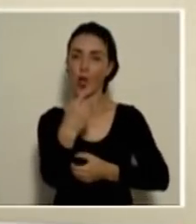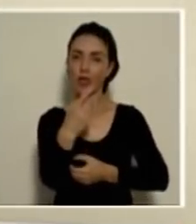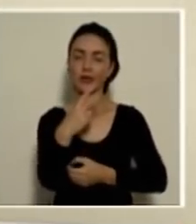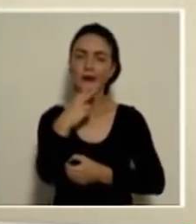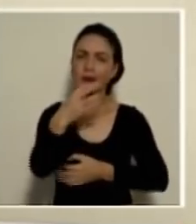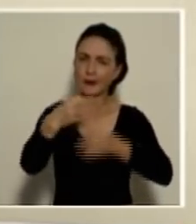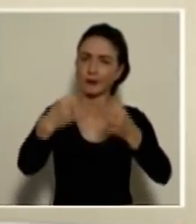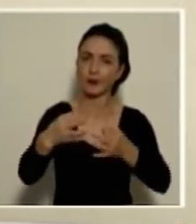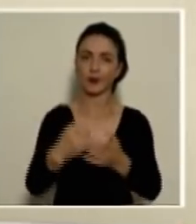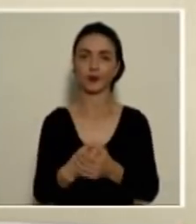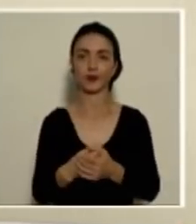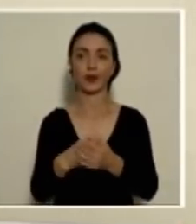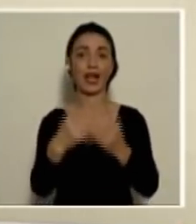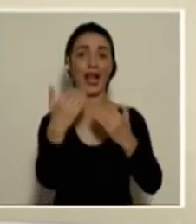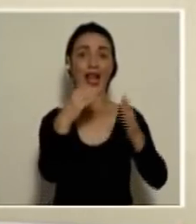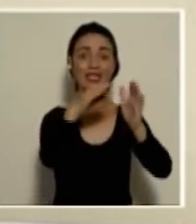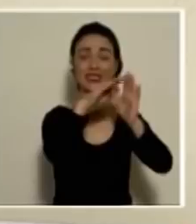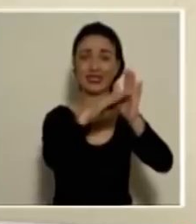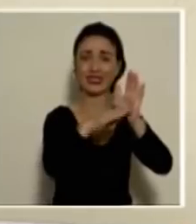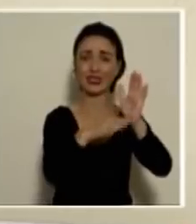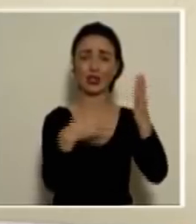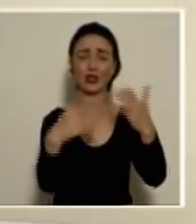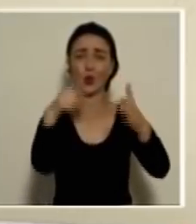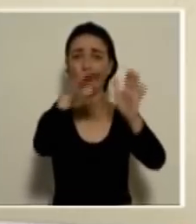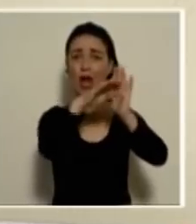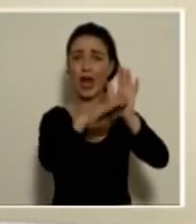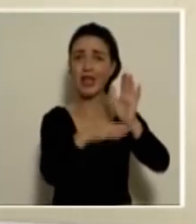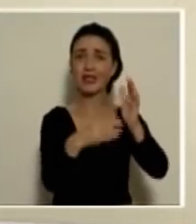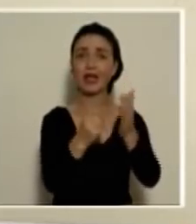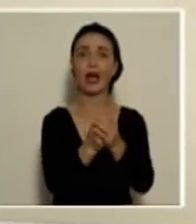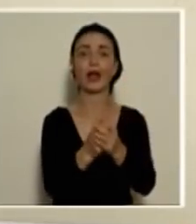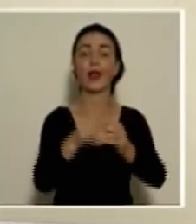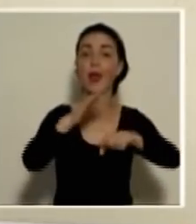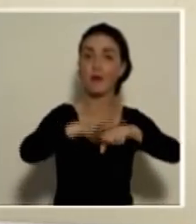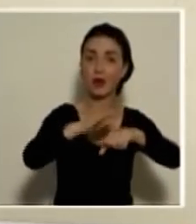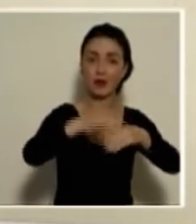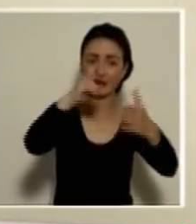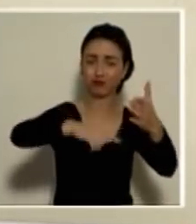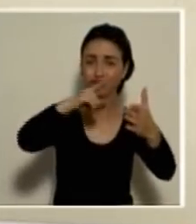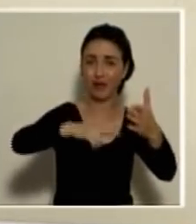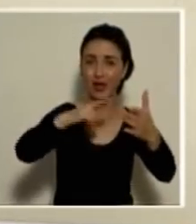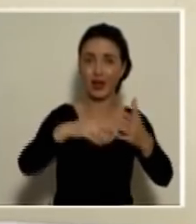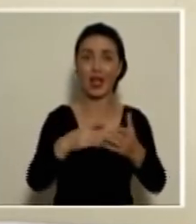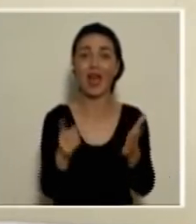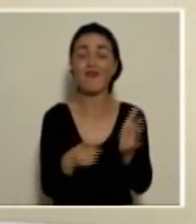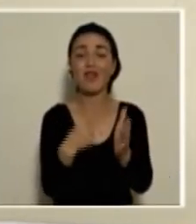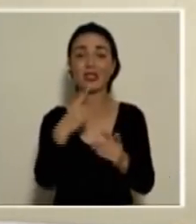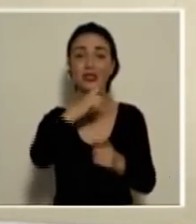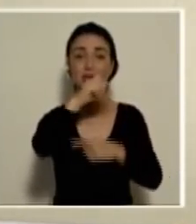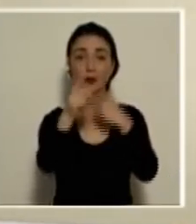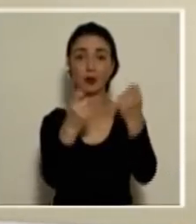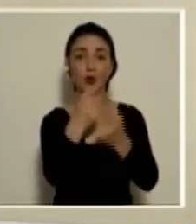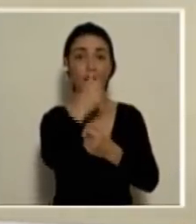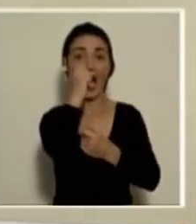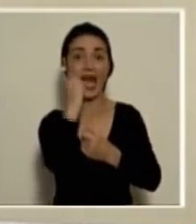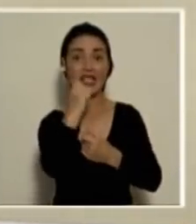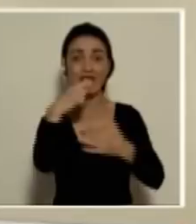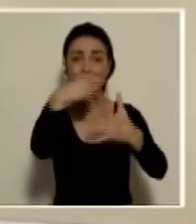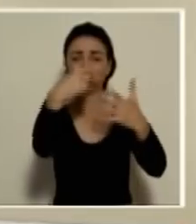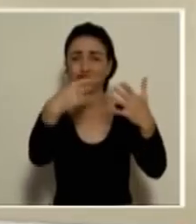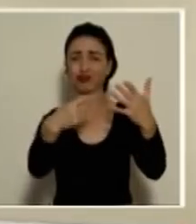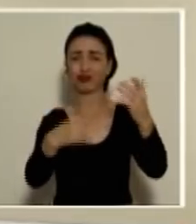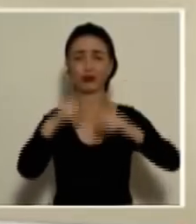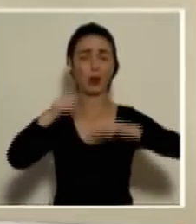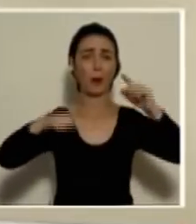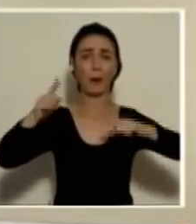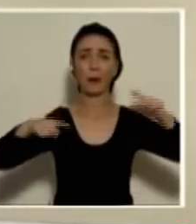toda franqueza. Las excepciones son muchísimas. Aquí tengo la lista de establecimientos para leer. A veces nos preguntan, como ayer, una infinidad